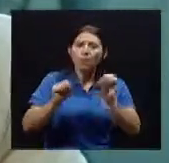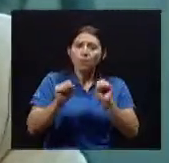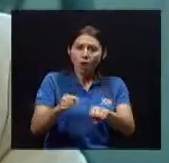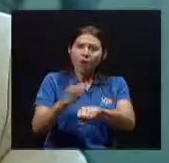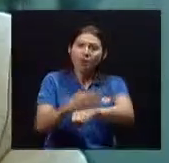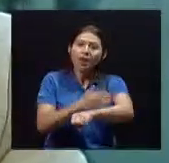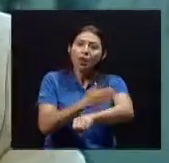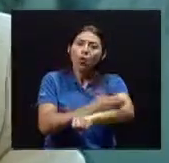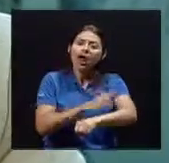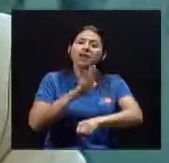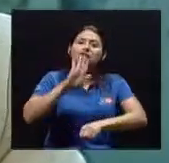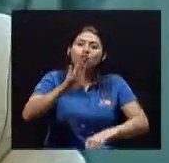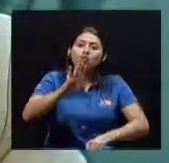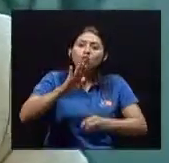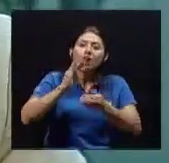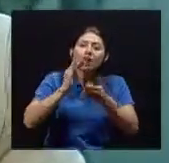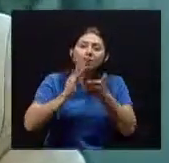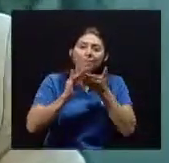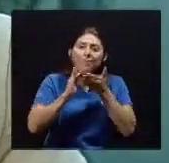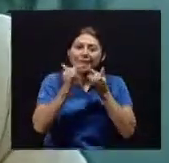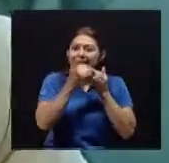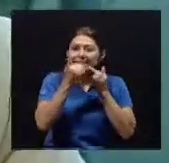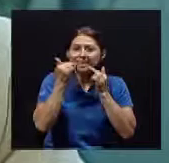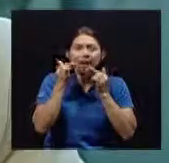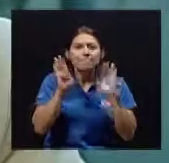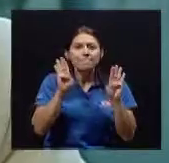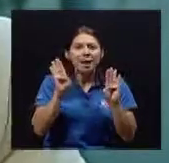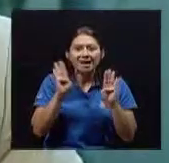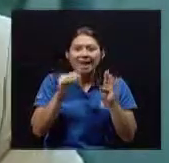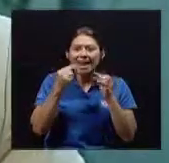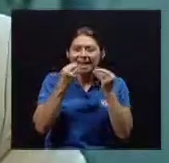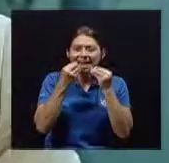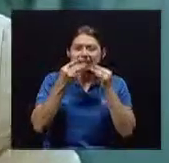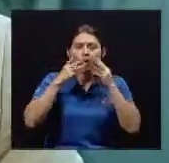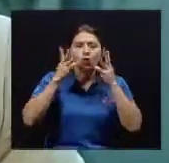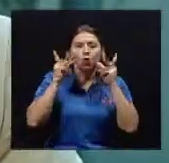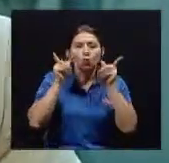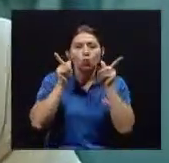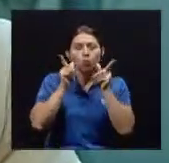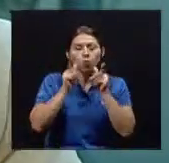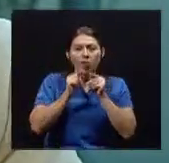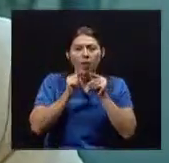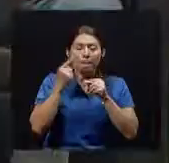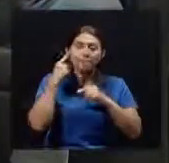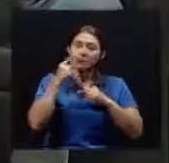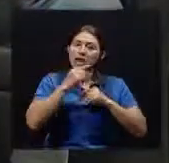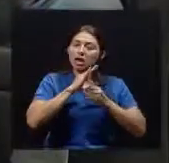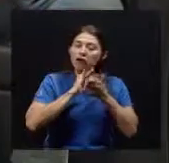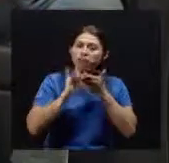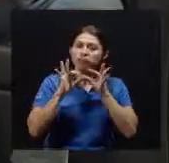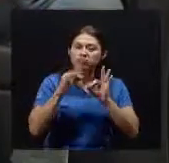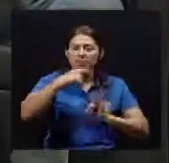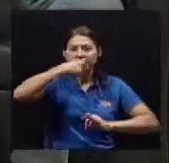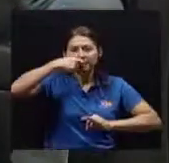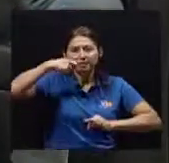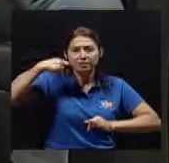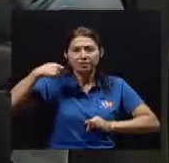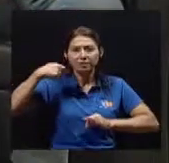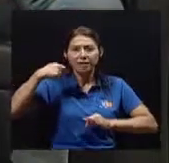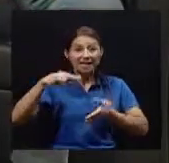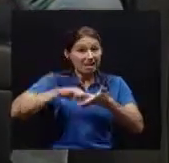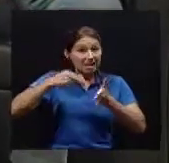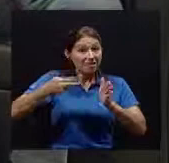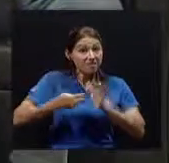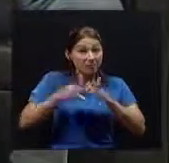Mejorar Esa higiene oral Disminuir La cantidad De bacterias Que producen Las distintas Enfermedades No es Un